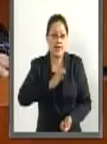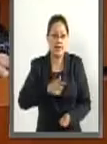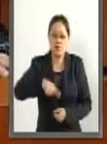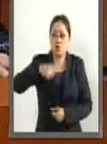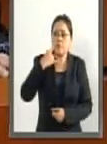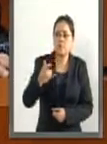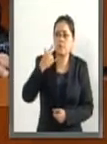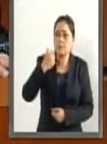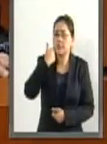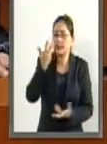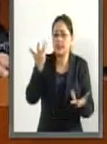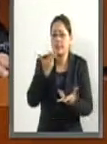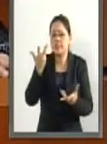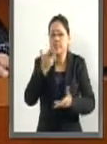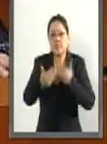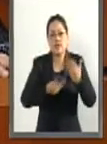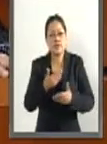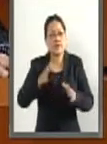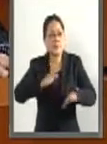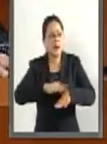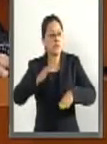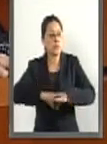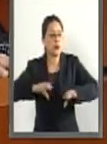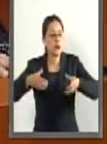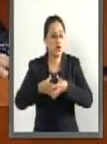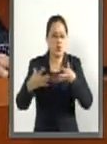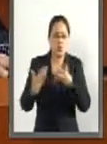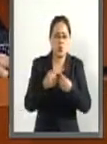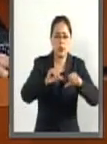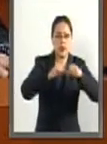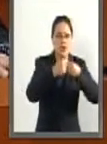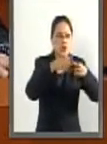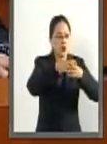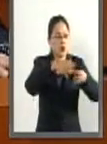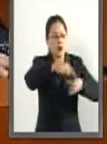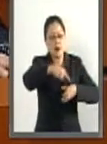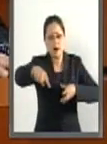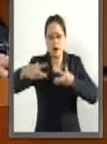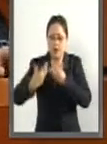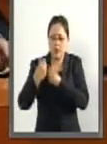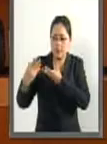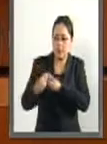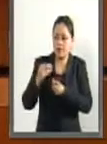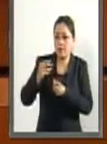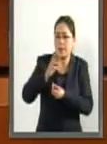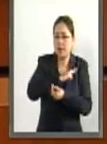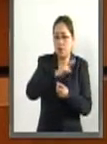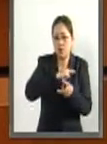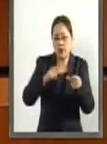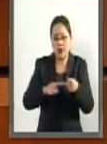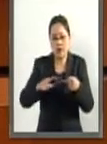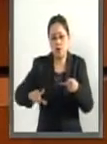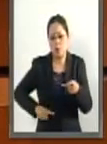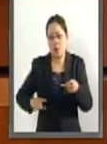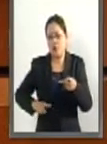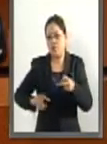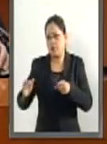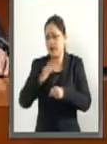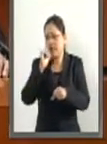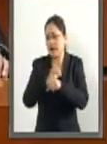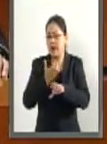esfuerzos realizados por las organizaciones civiles, la iniciativa privada y los tres órdenes de gobierno,